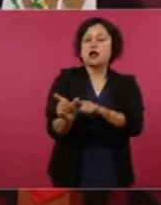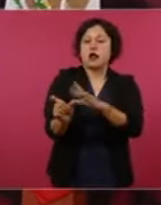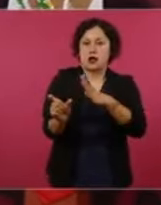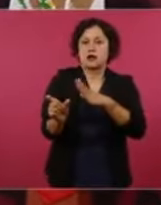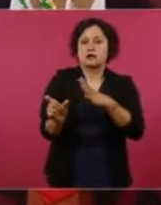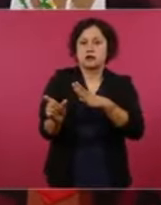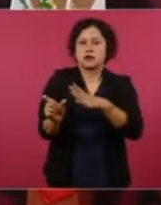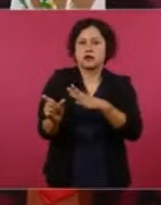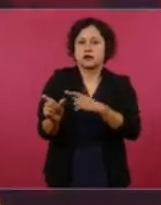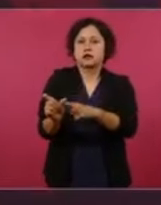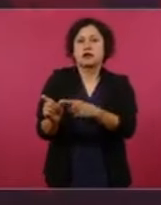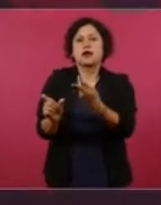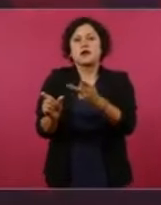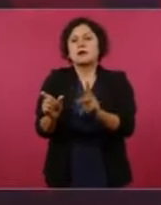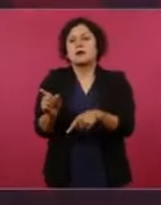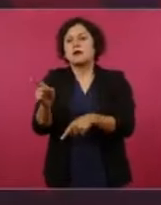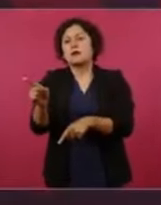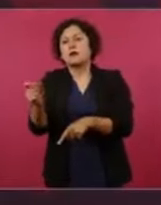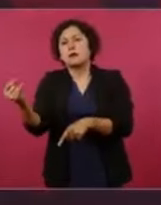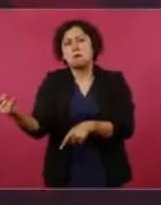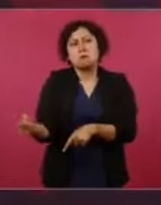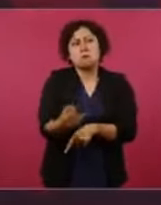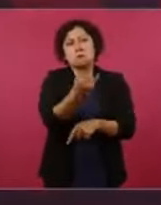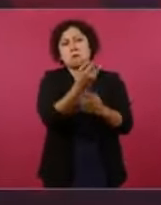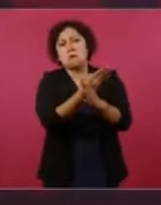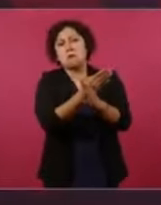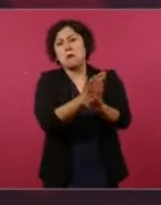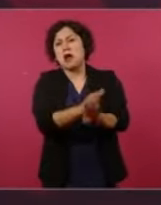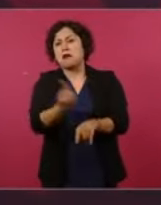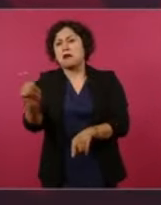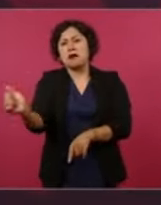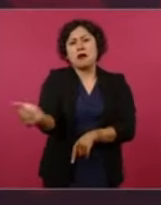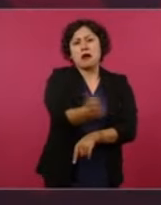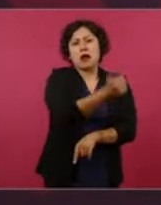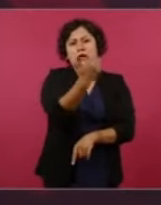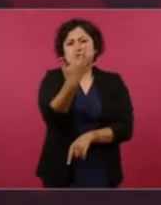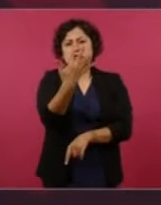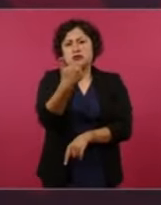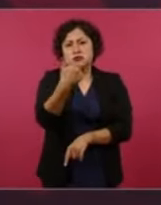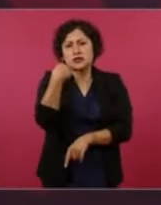a cinco horas, seis horas